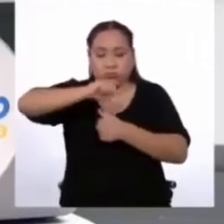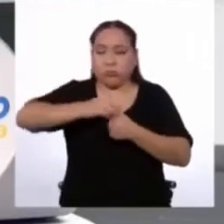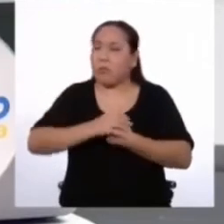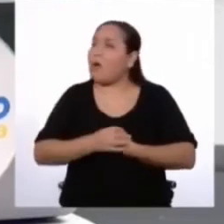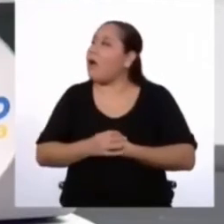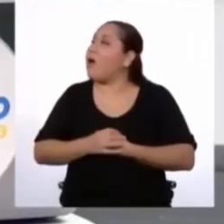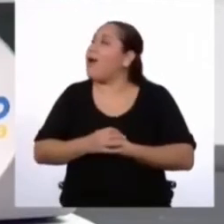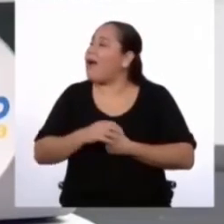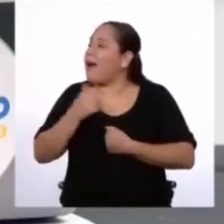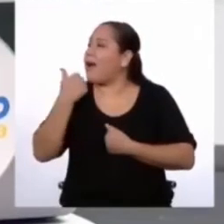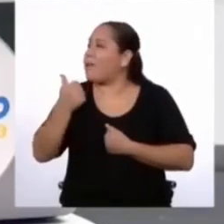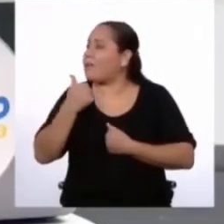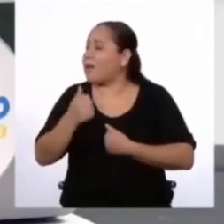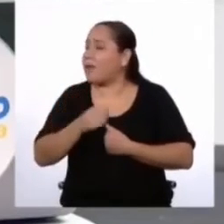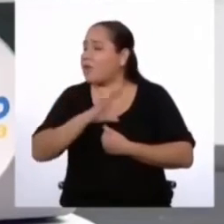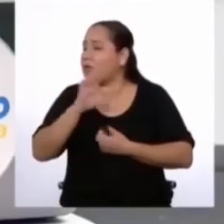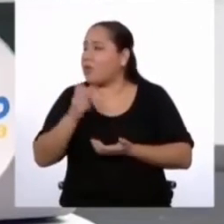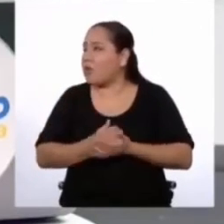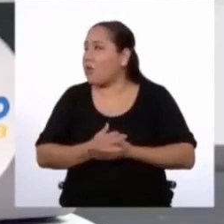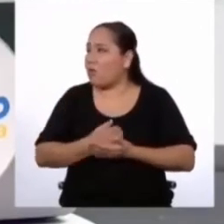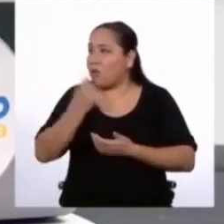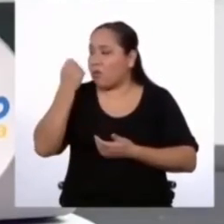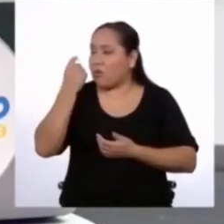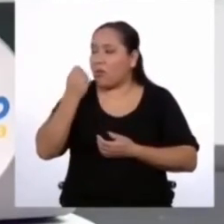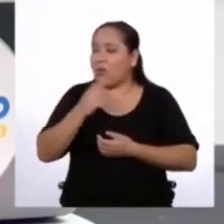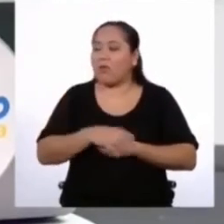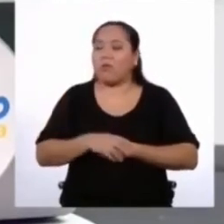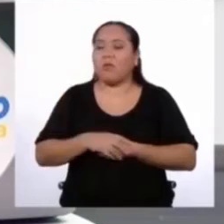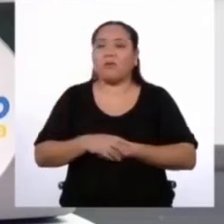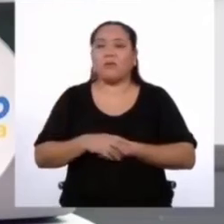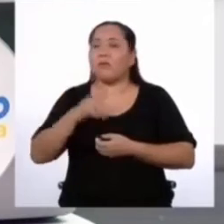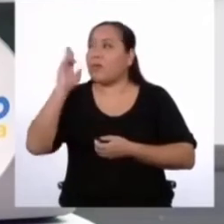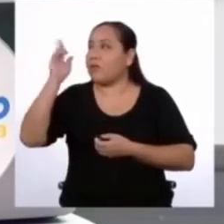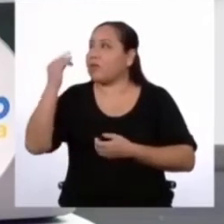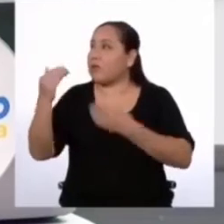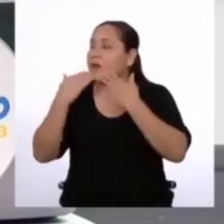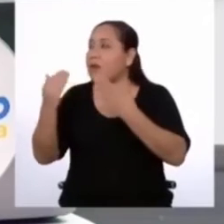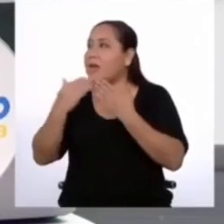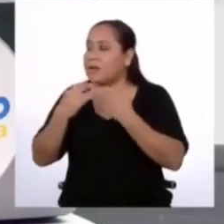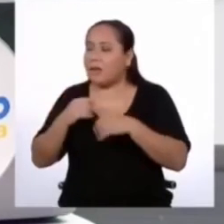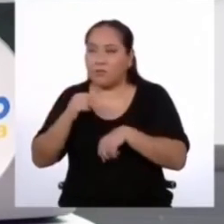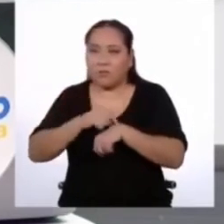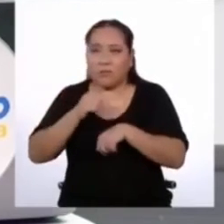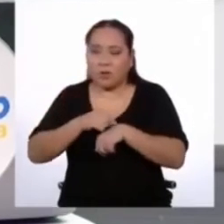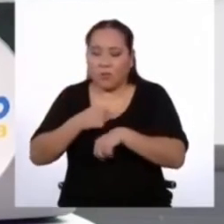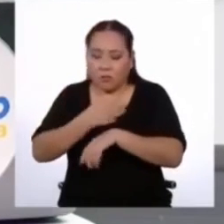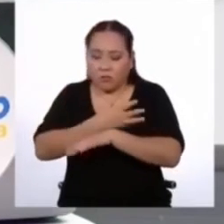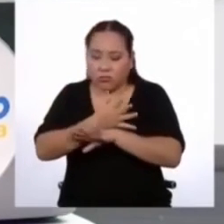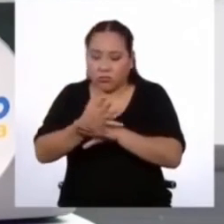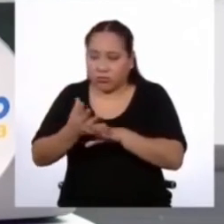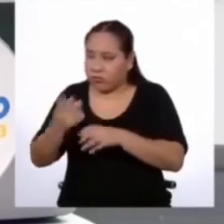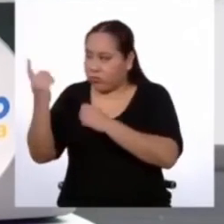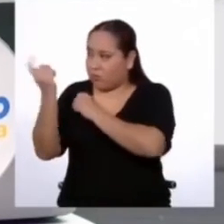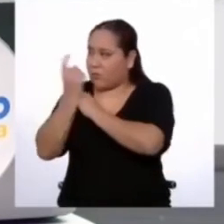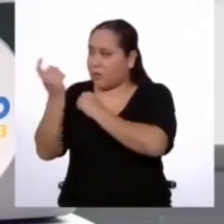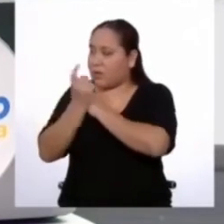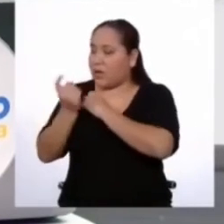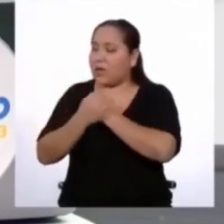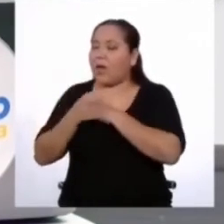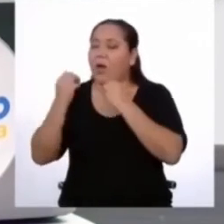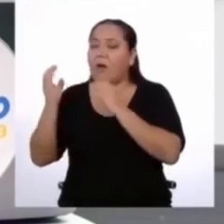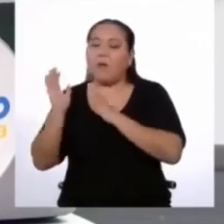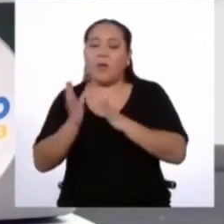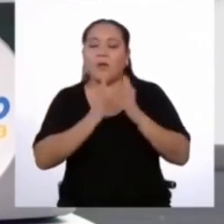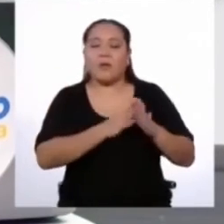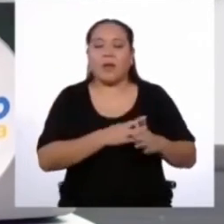¡Claro! Tiene sentido todo eso que dice. ¡Profesor! Muchas gracias por haberse tomado todo este tiempo para enseñarnos a planificar